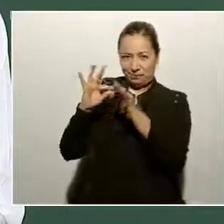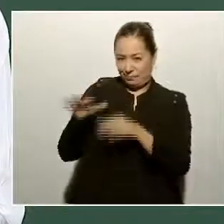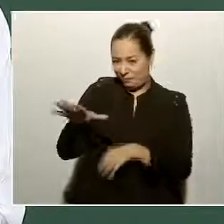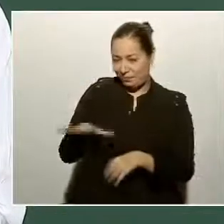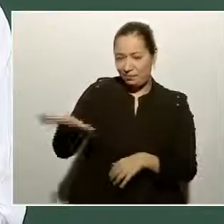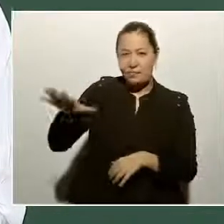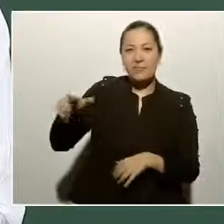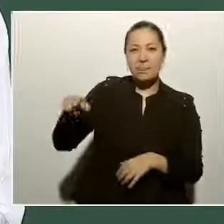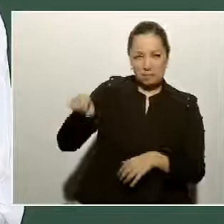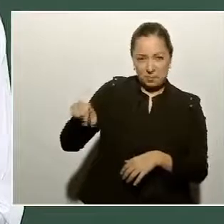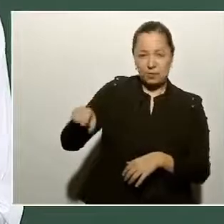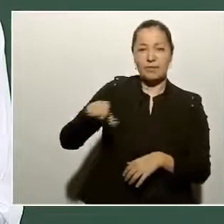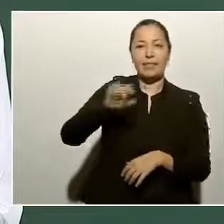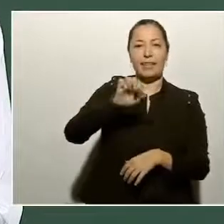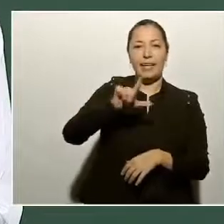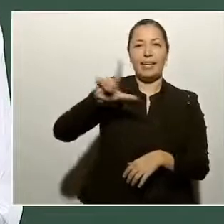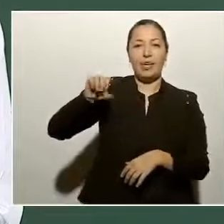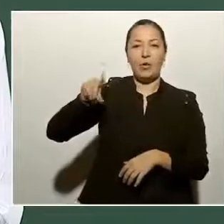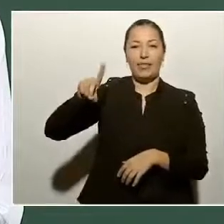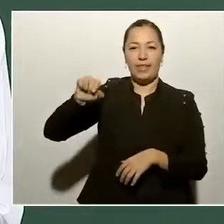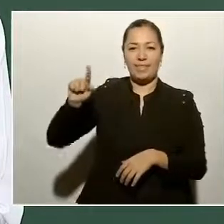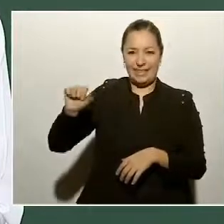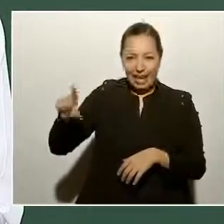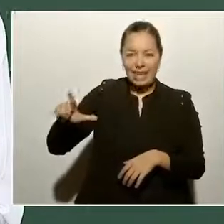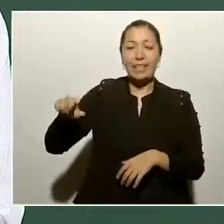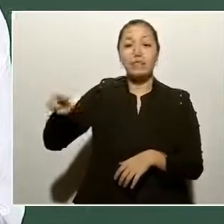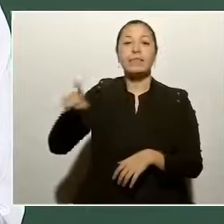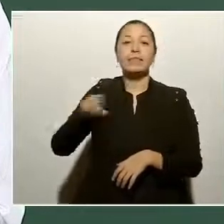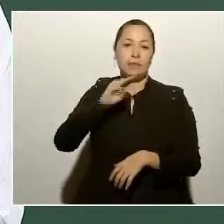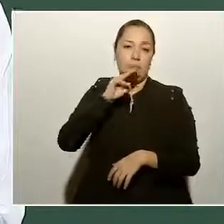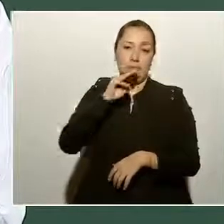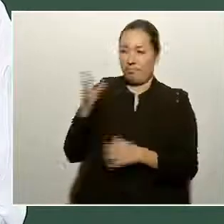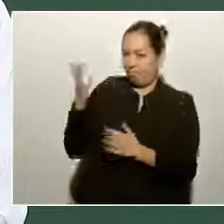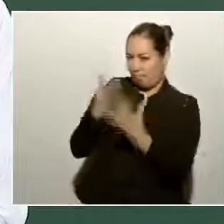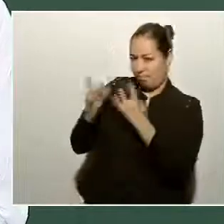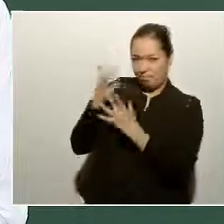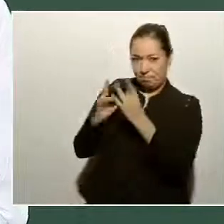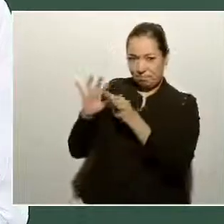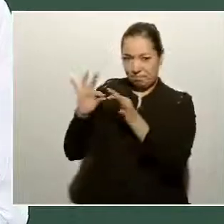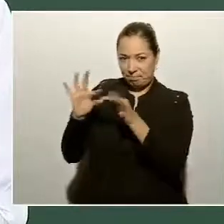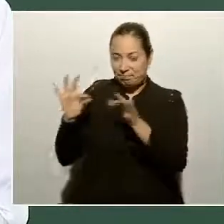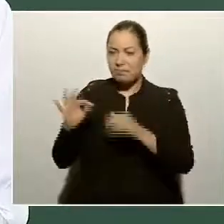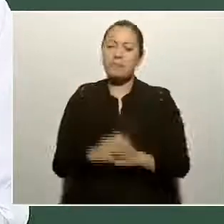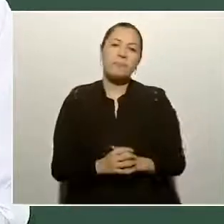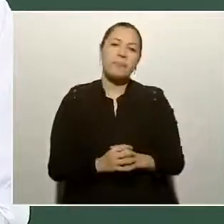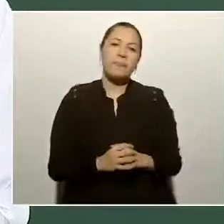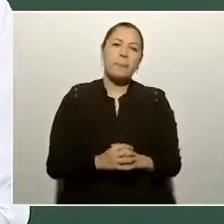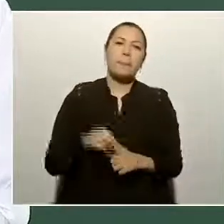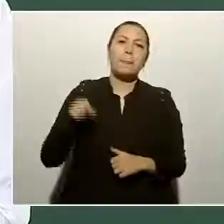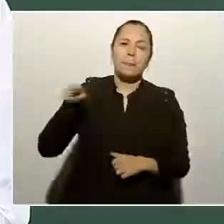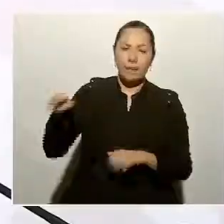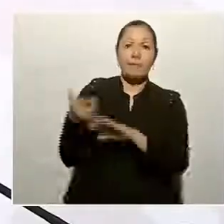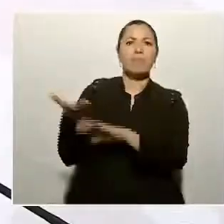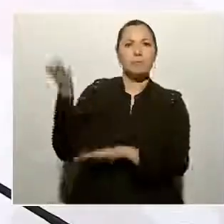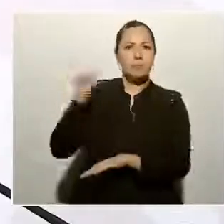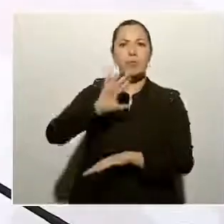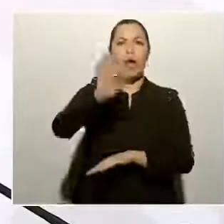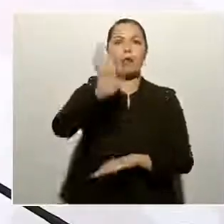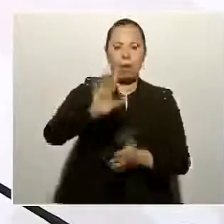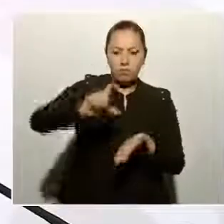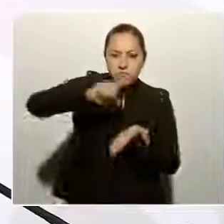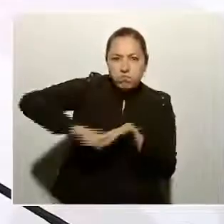madres, que ya habían comprado